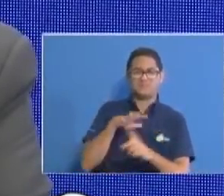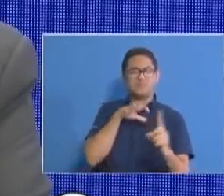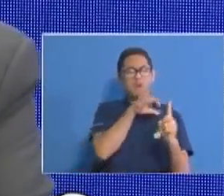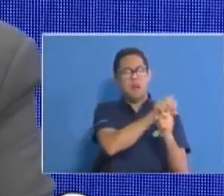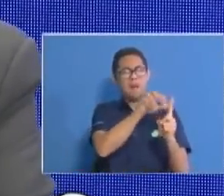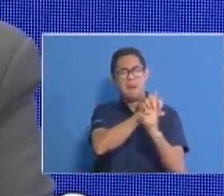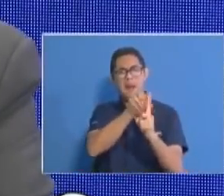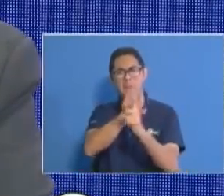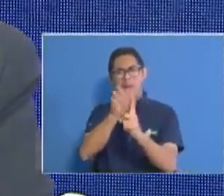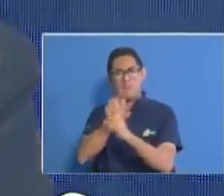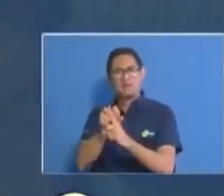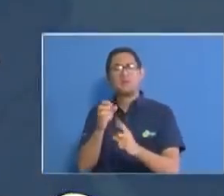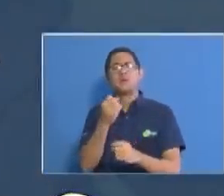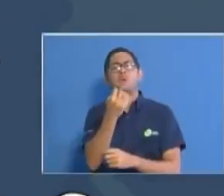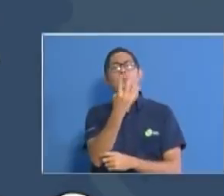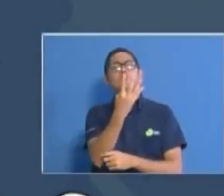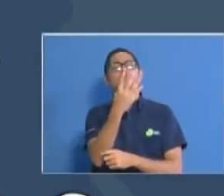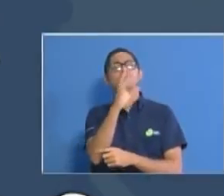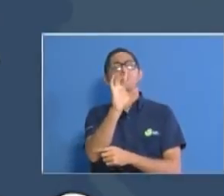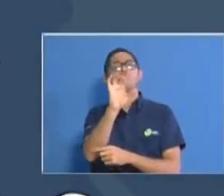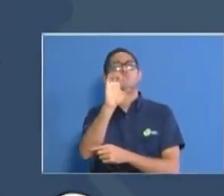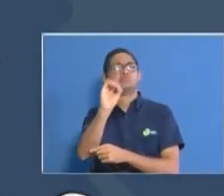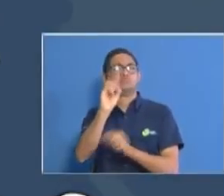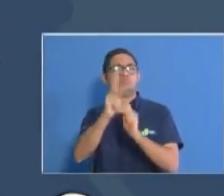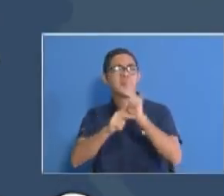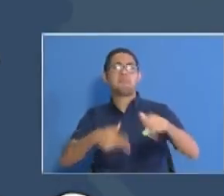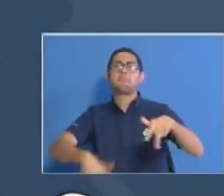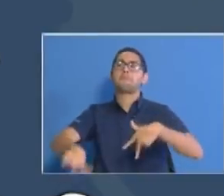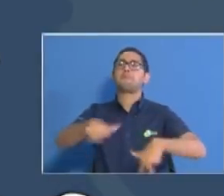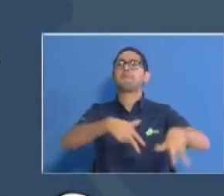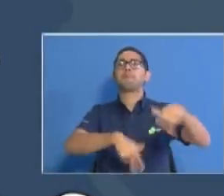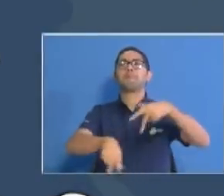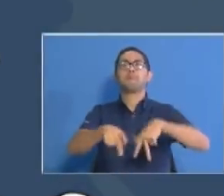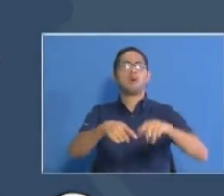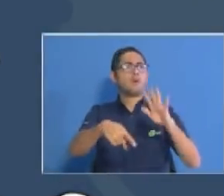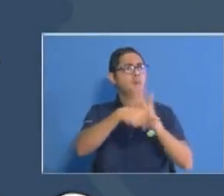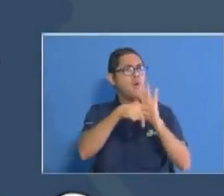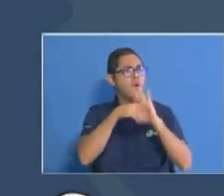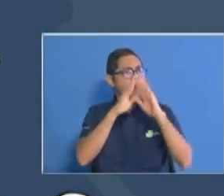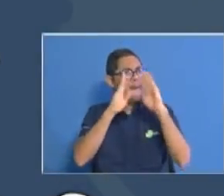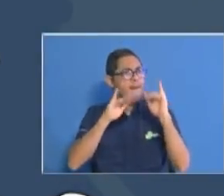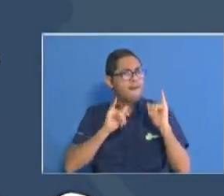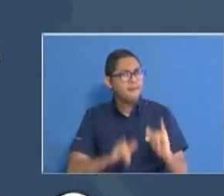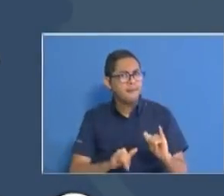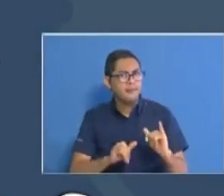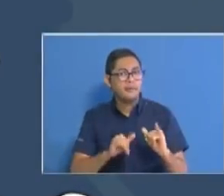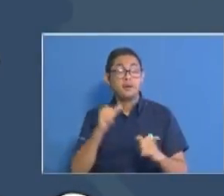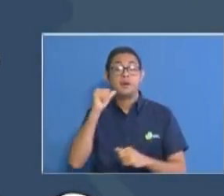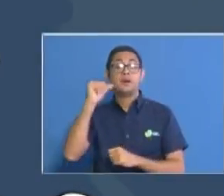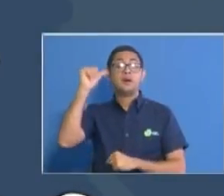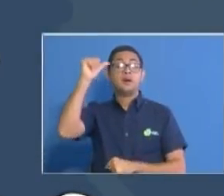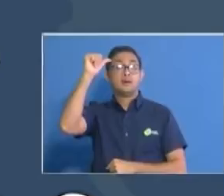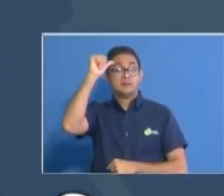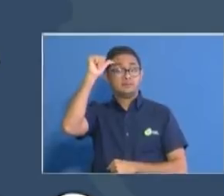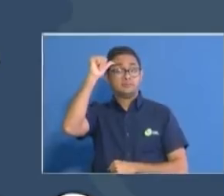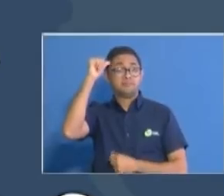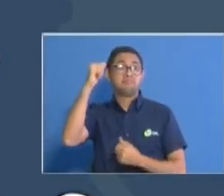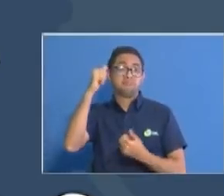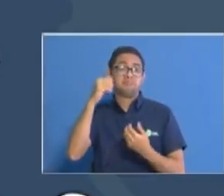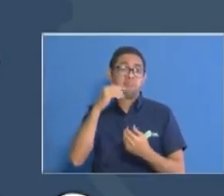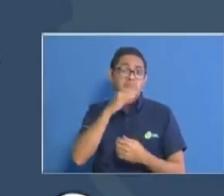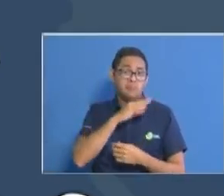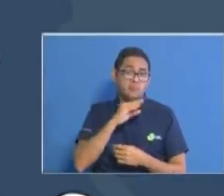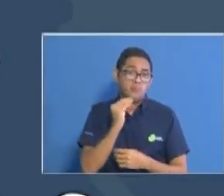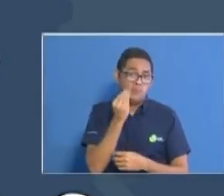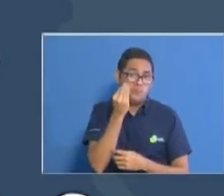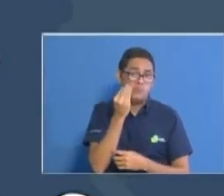queda a 480 personas entre ellas 450 adultos de los cuales 393 son